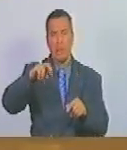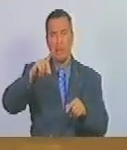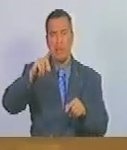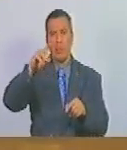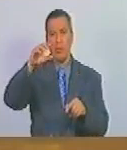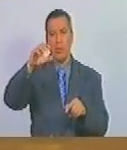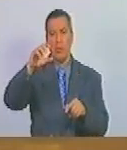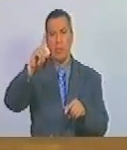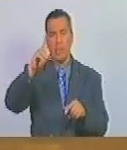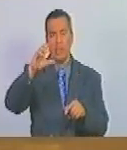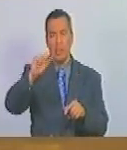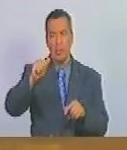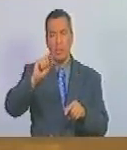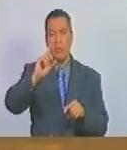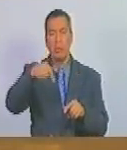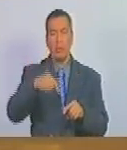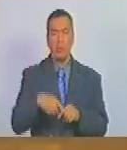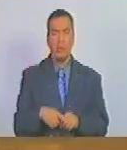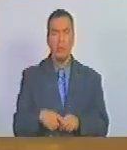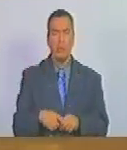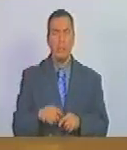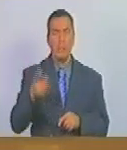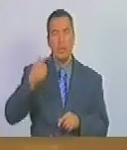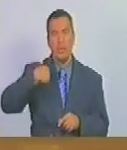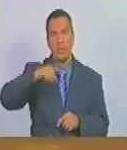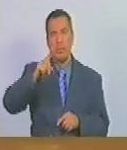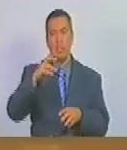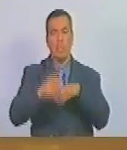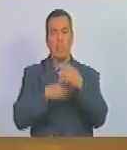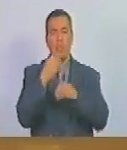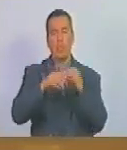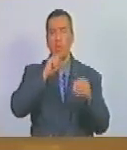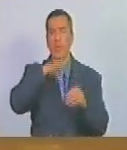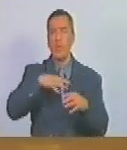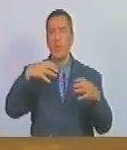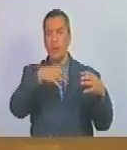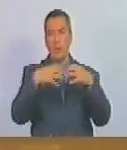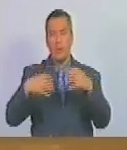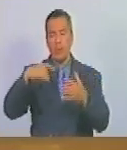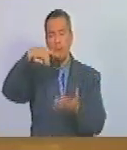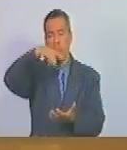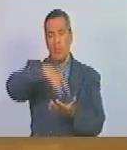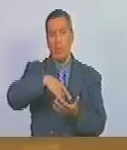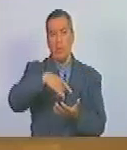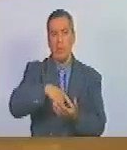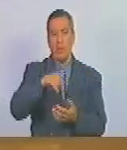Y a su vez, tenemos un hecho histórico, como la Batalla de Carabobo,